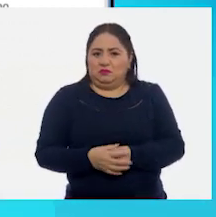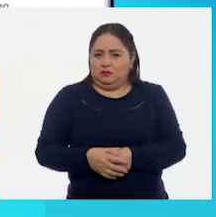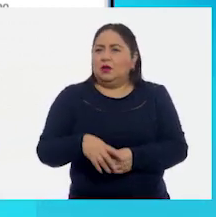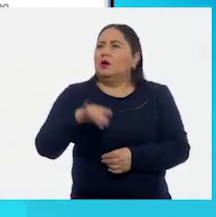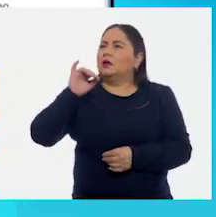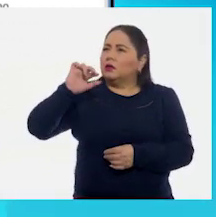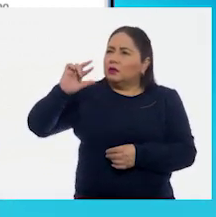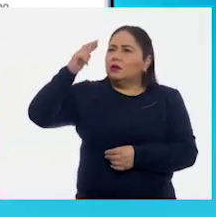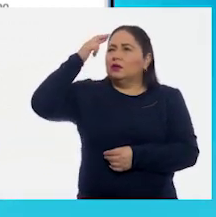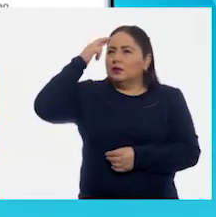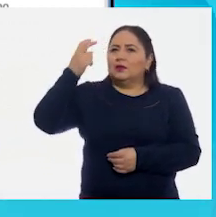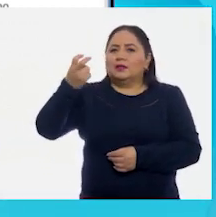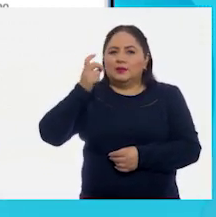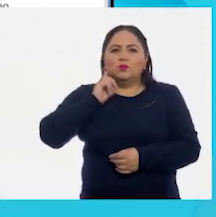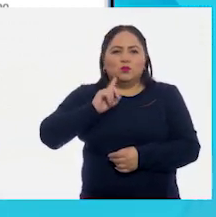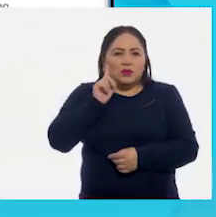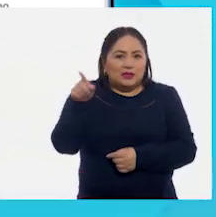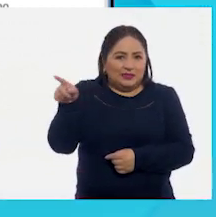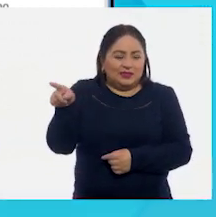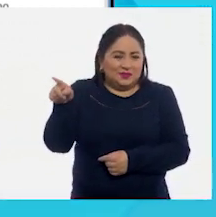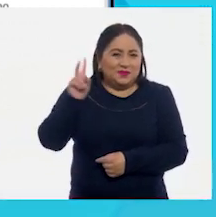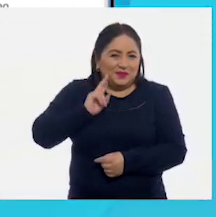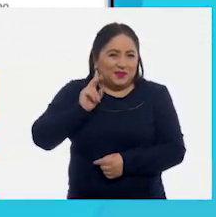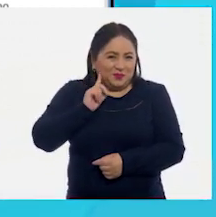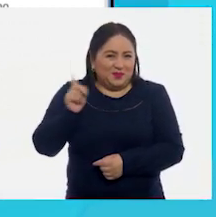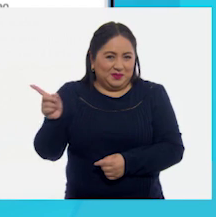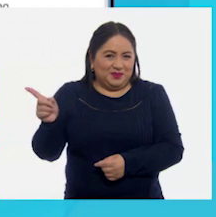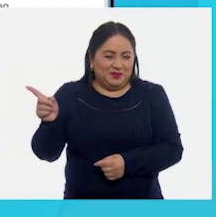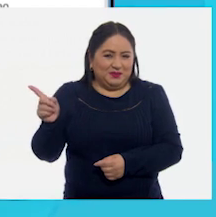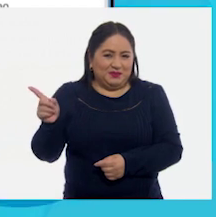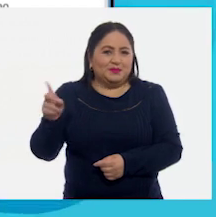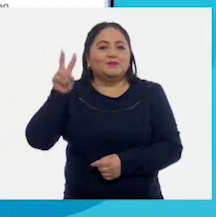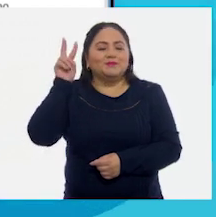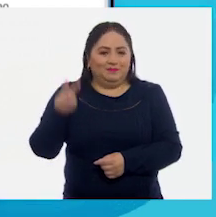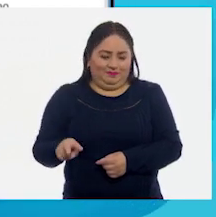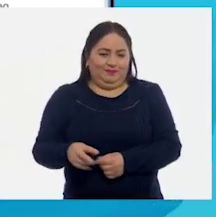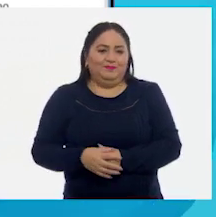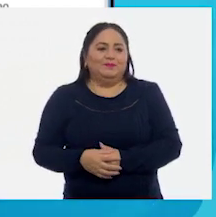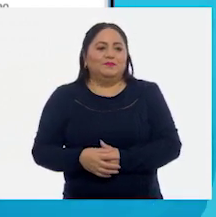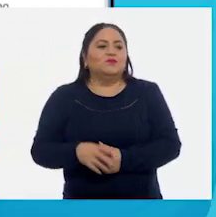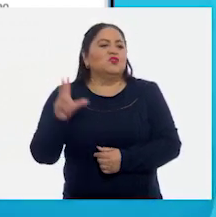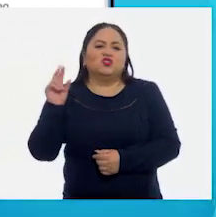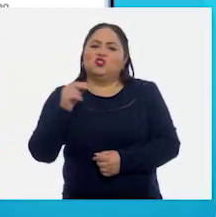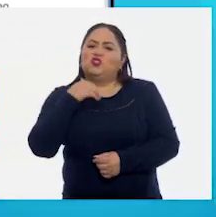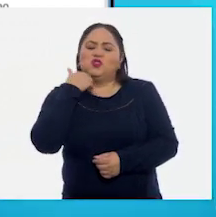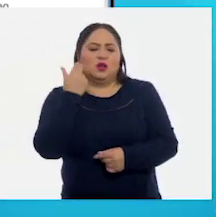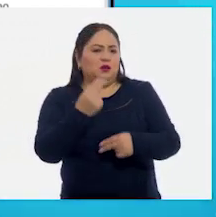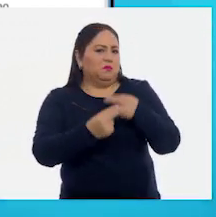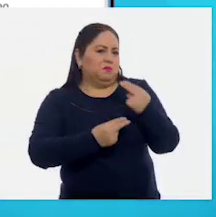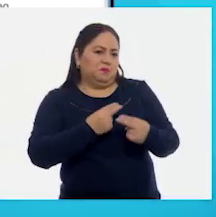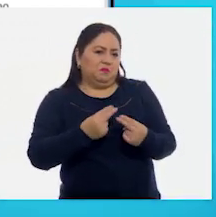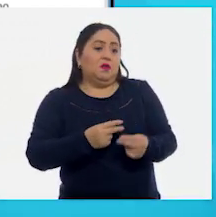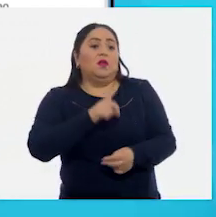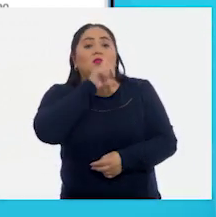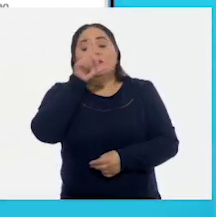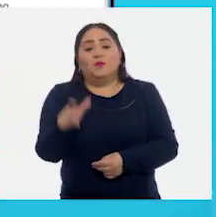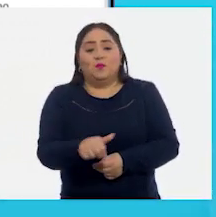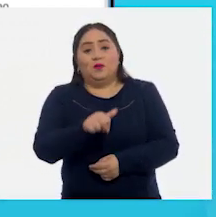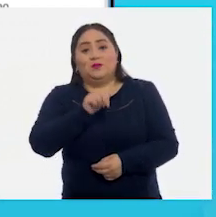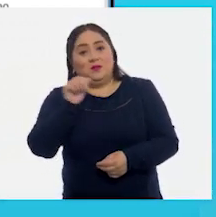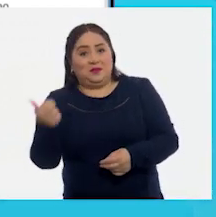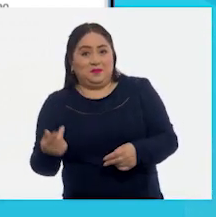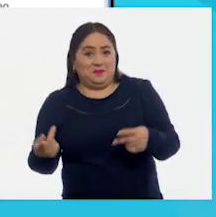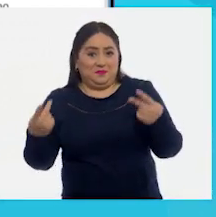es cierto! Ahí está la señora. ¿Ahí está la señora? ¿Ya la vieron? No, no quiso esa nube. A la siguiente